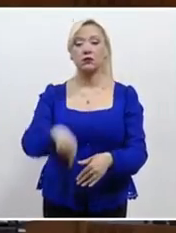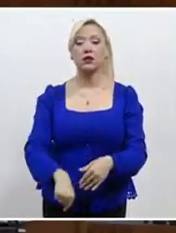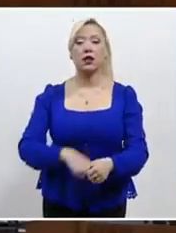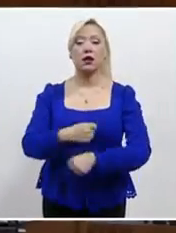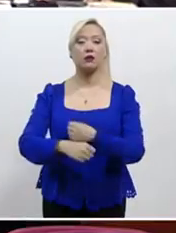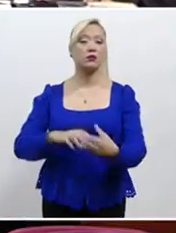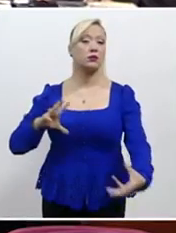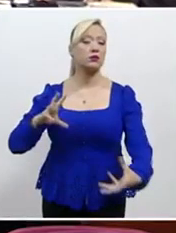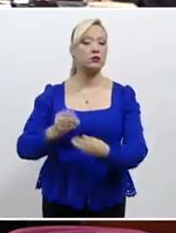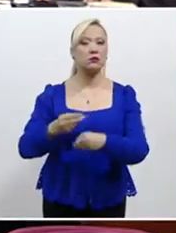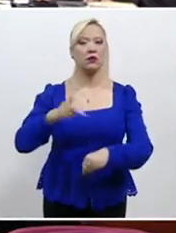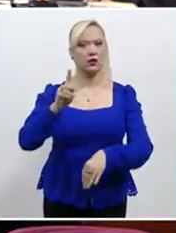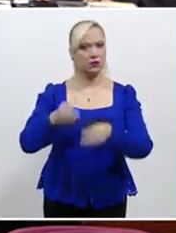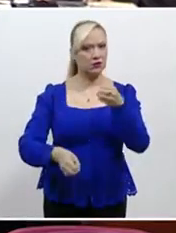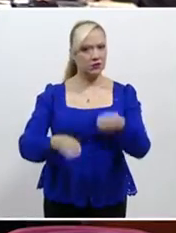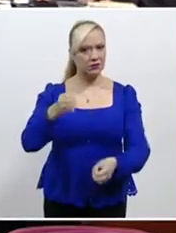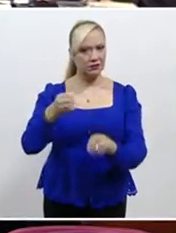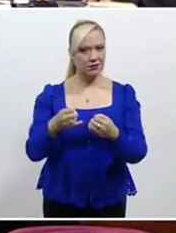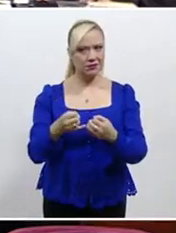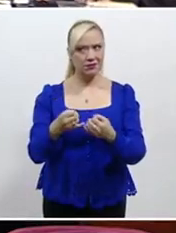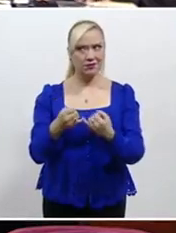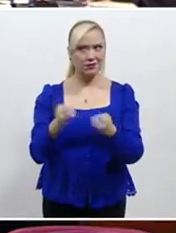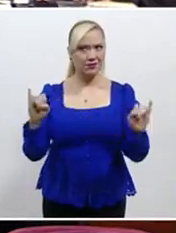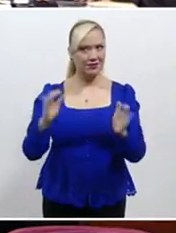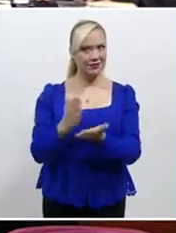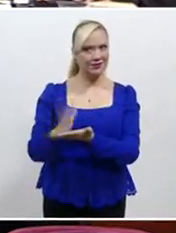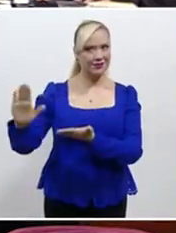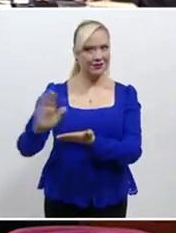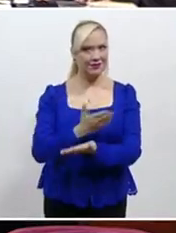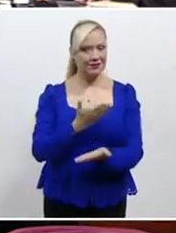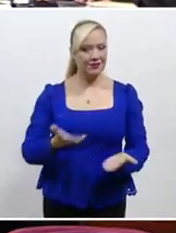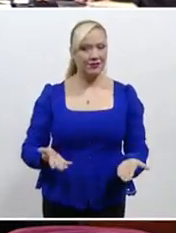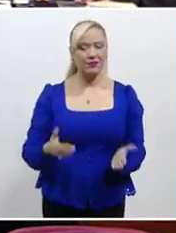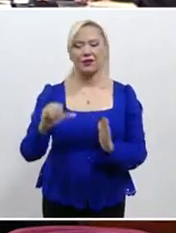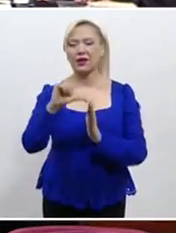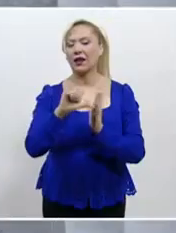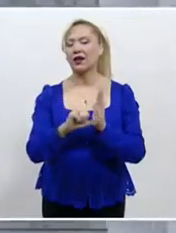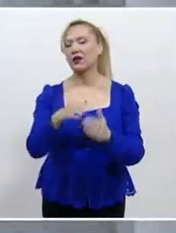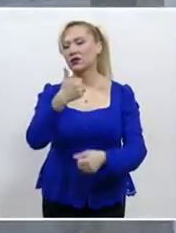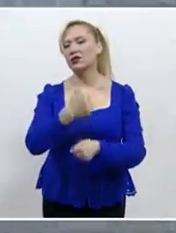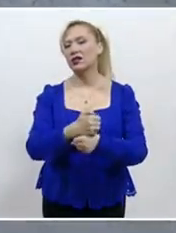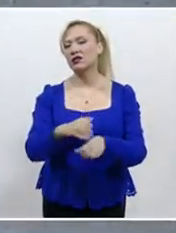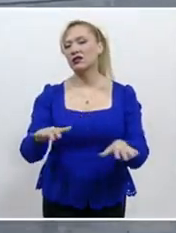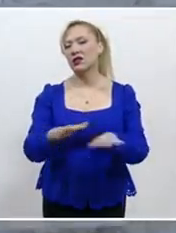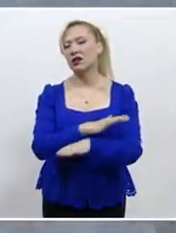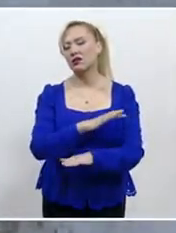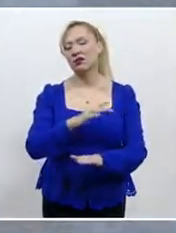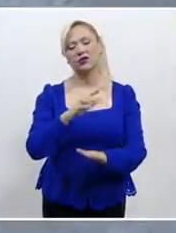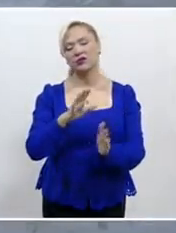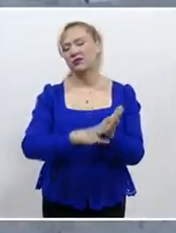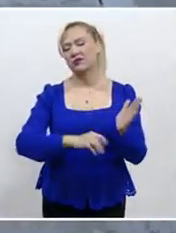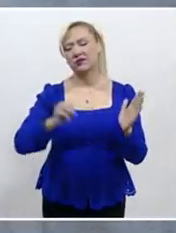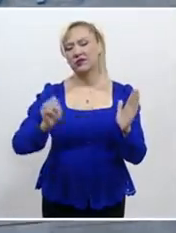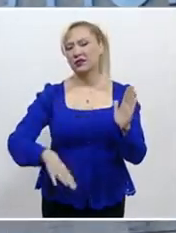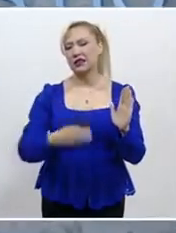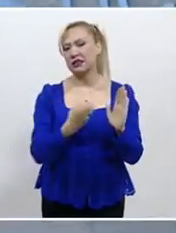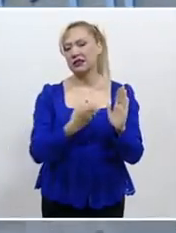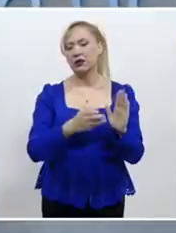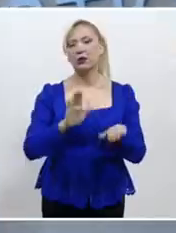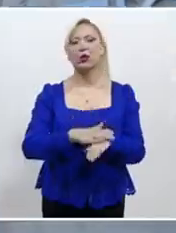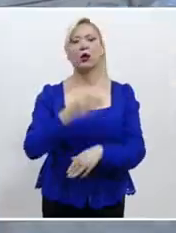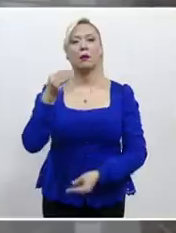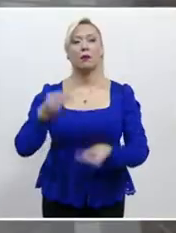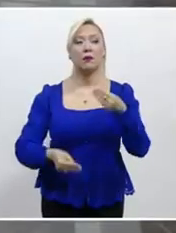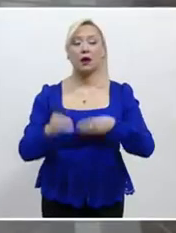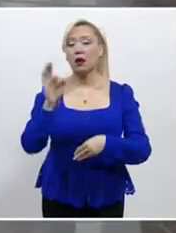El Pleno también invalidó el artículo sexto transitorio de dicha ley, que establecía que las y los magistrados